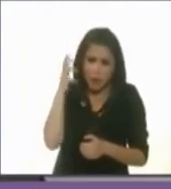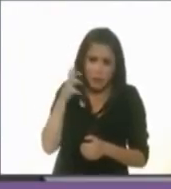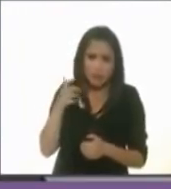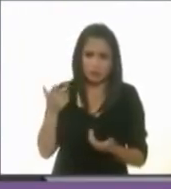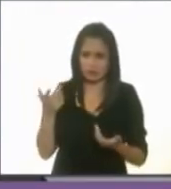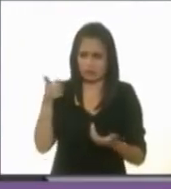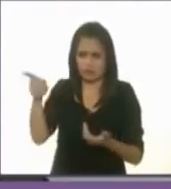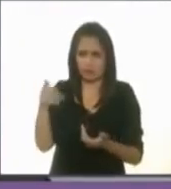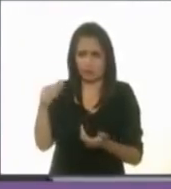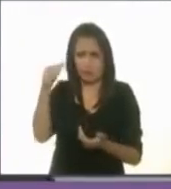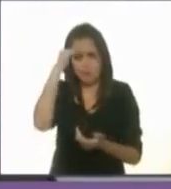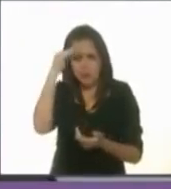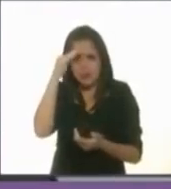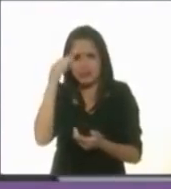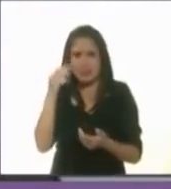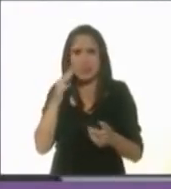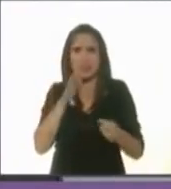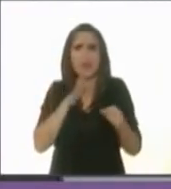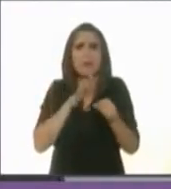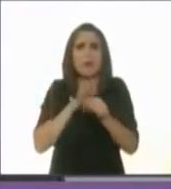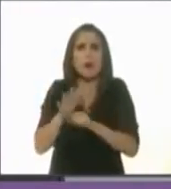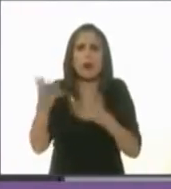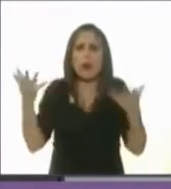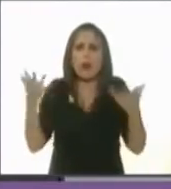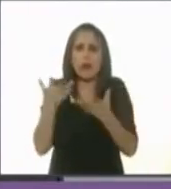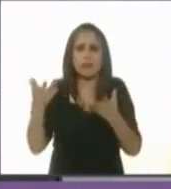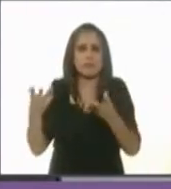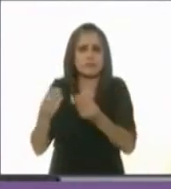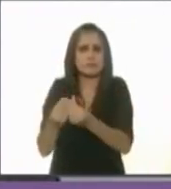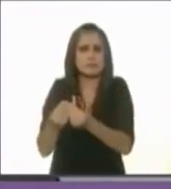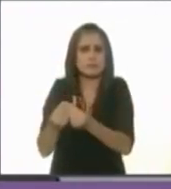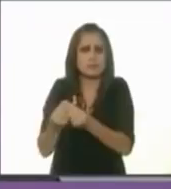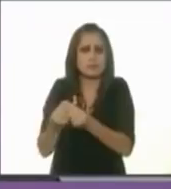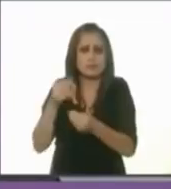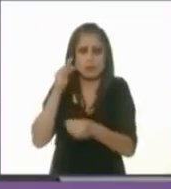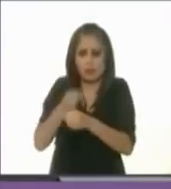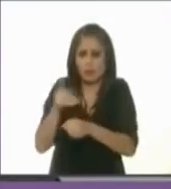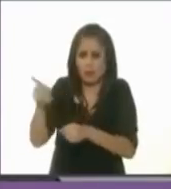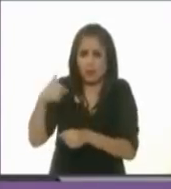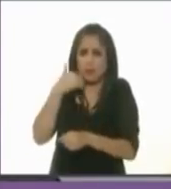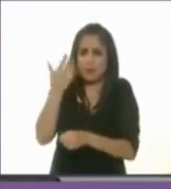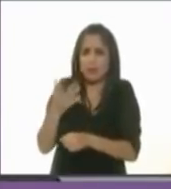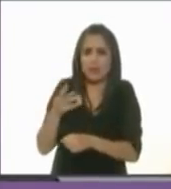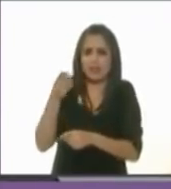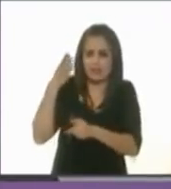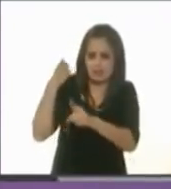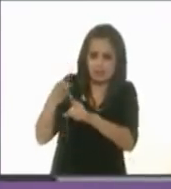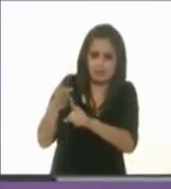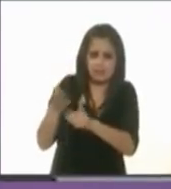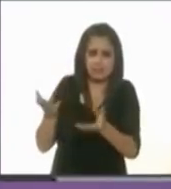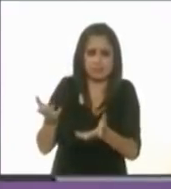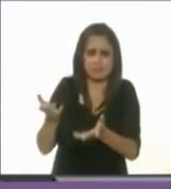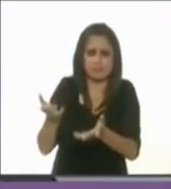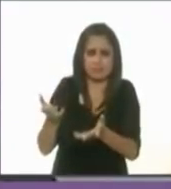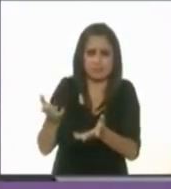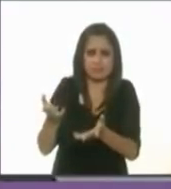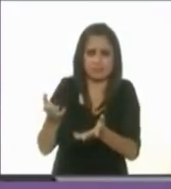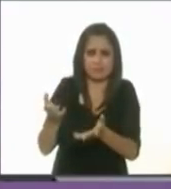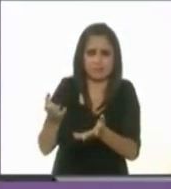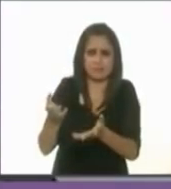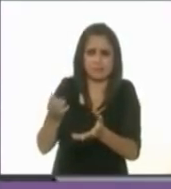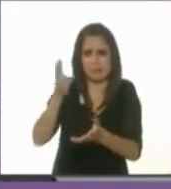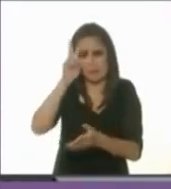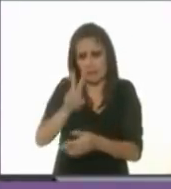qué momento te hiciste Delfina Gómez. O estás en camino de ser Delfina. Sí, bueno, no, pues es que una